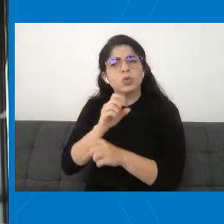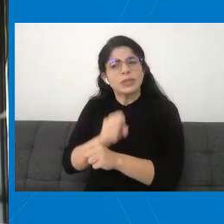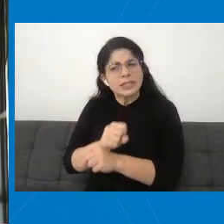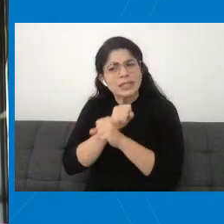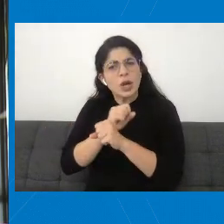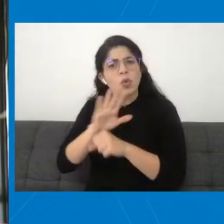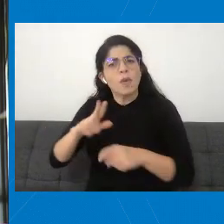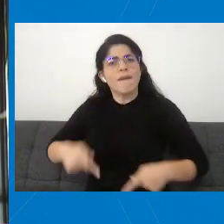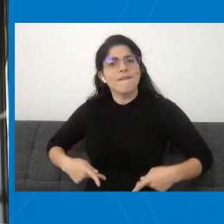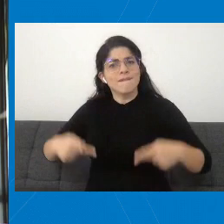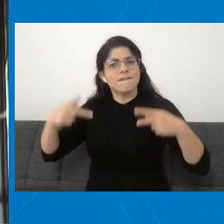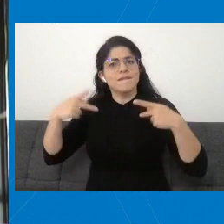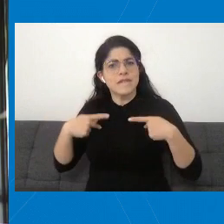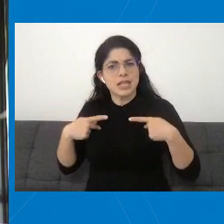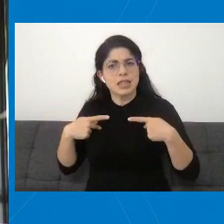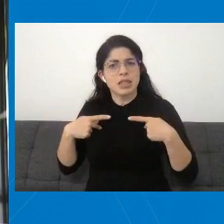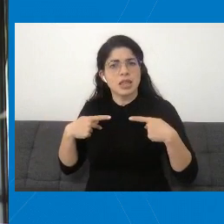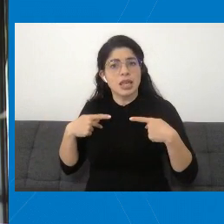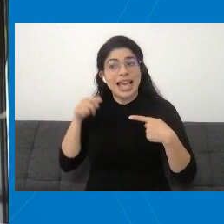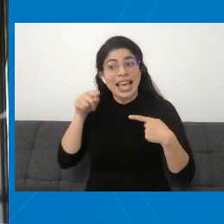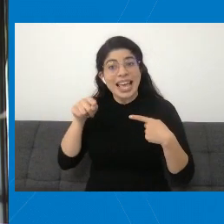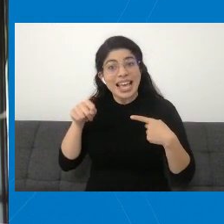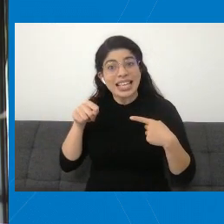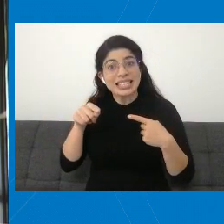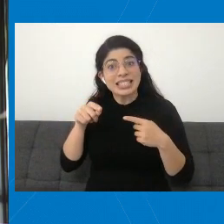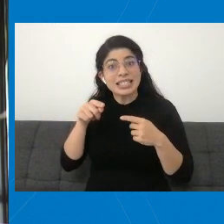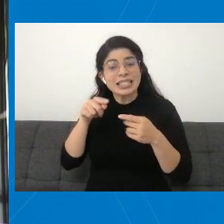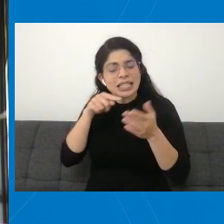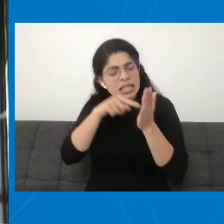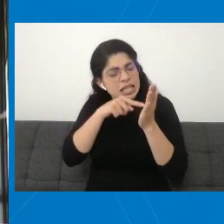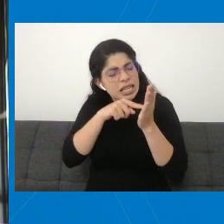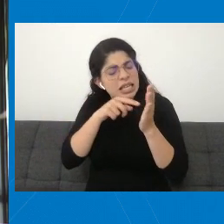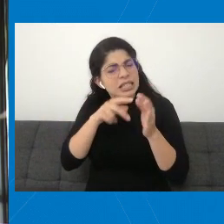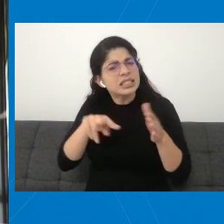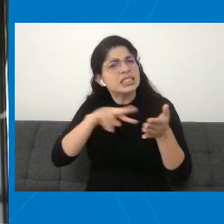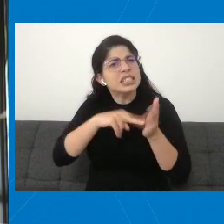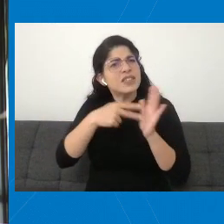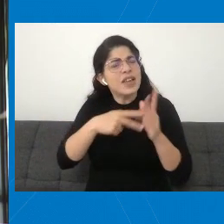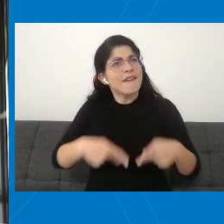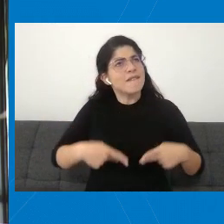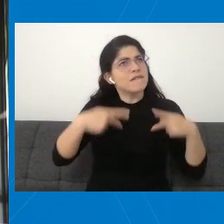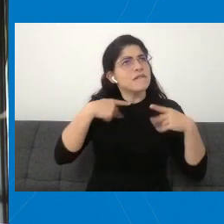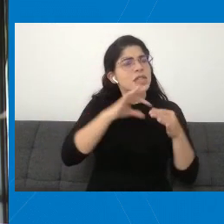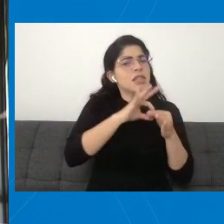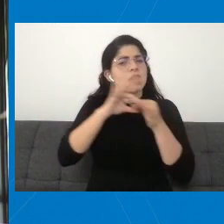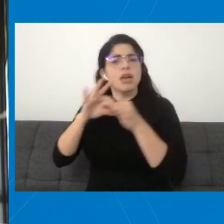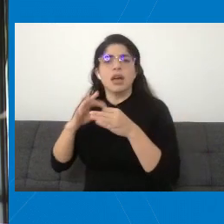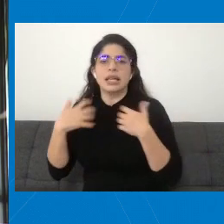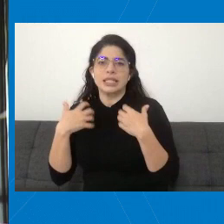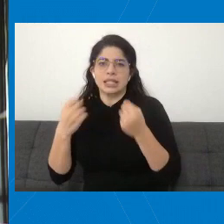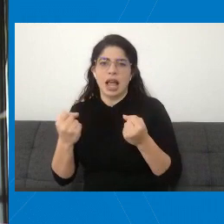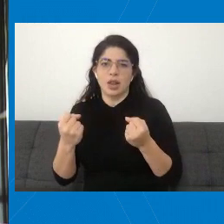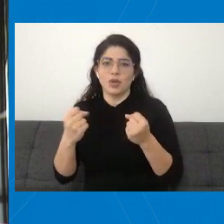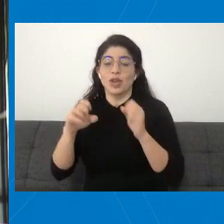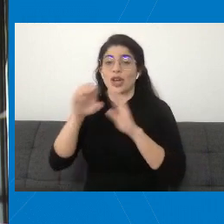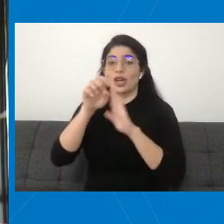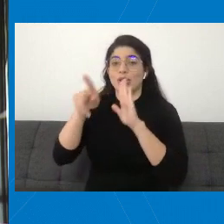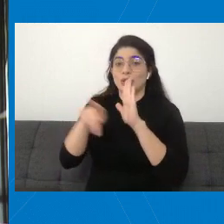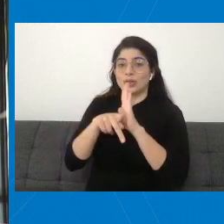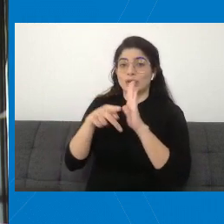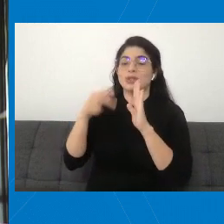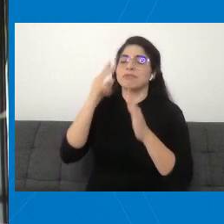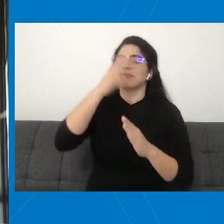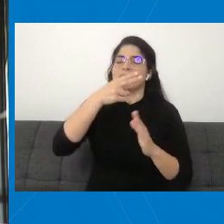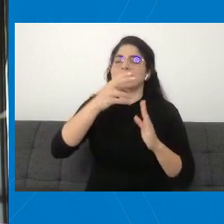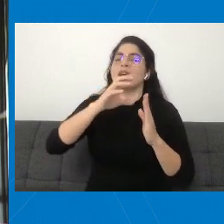de los componentes esenciales del mismo el derecho a la salud que la misma Constitución establece, de la misma Convención,